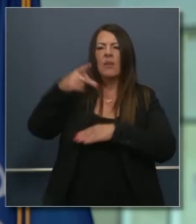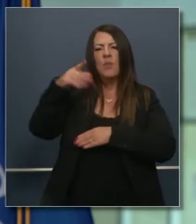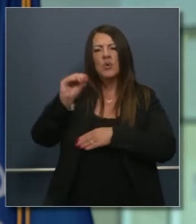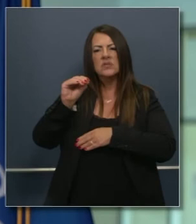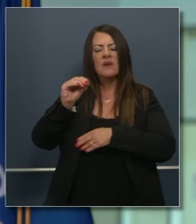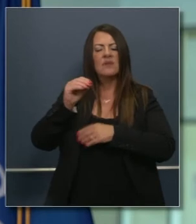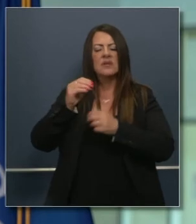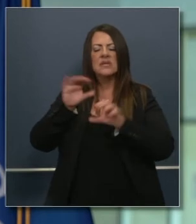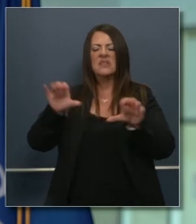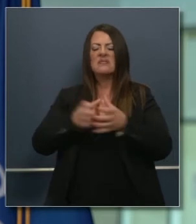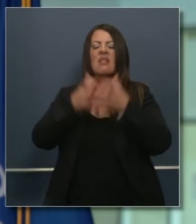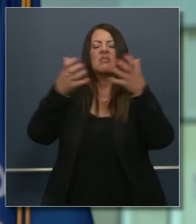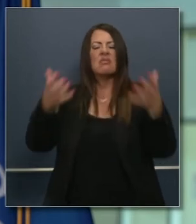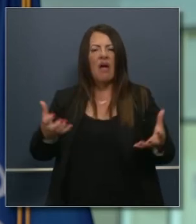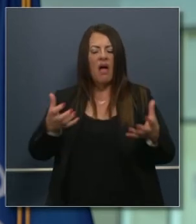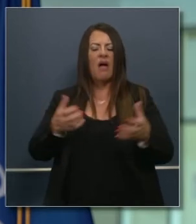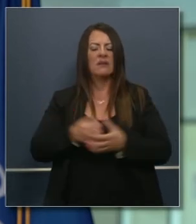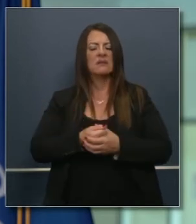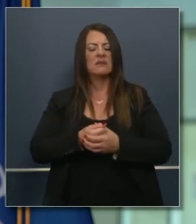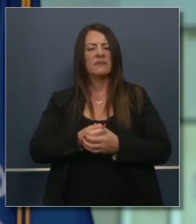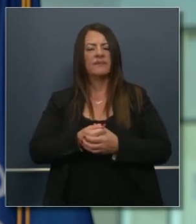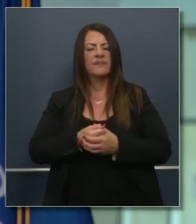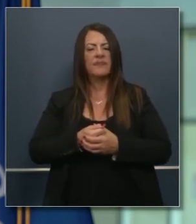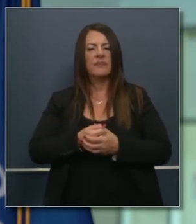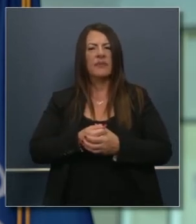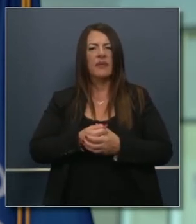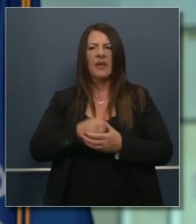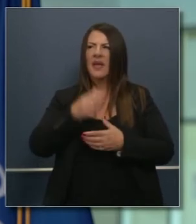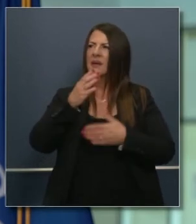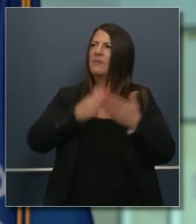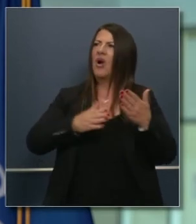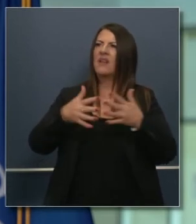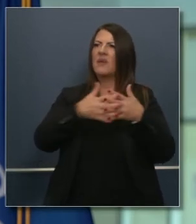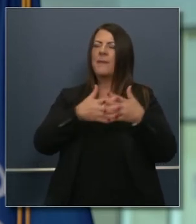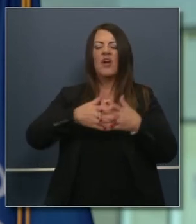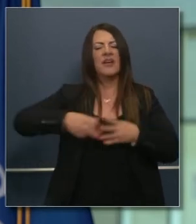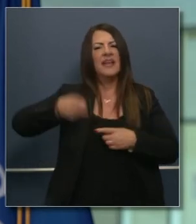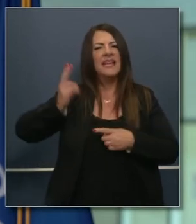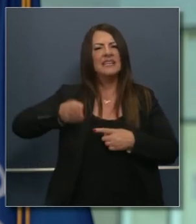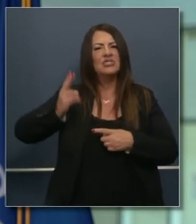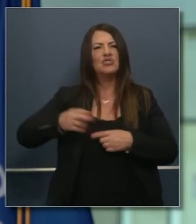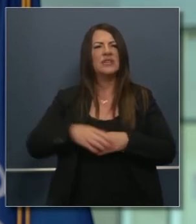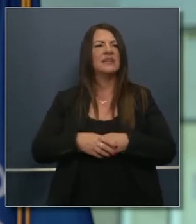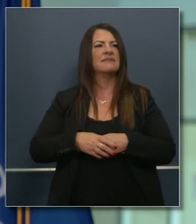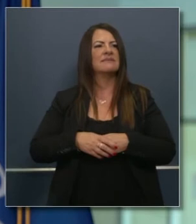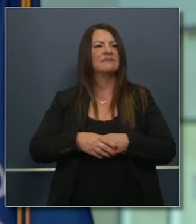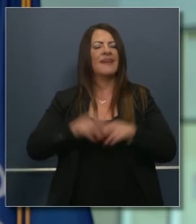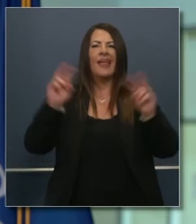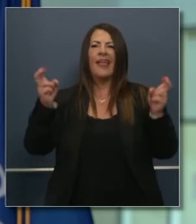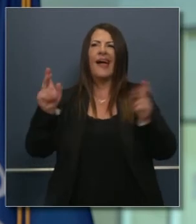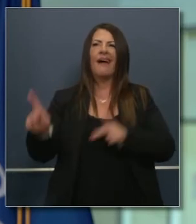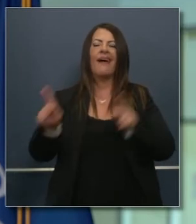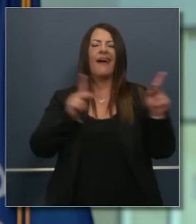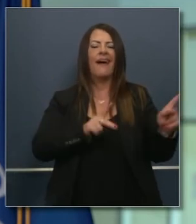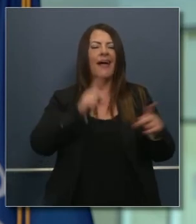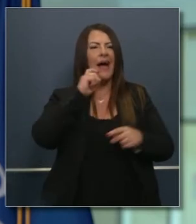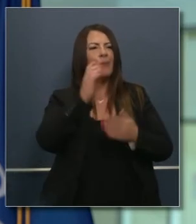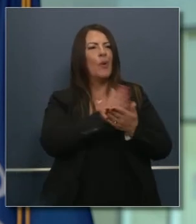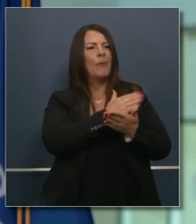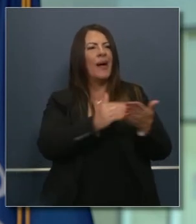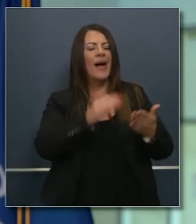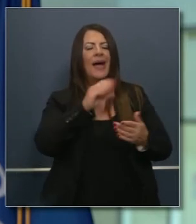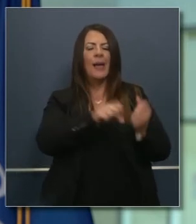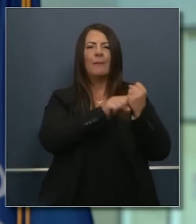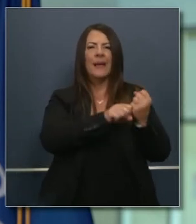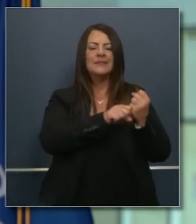de nuestra historia muy orgullosa el servicio postal es parte de la americana tan americano como la torta de la